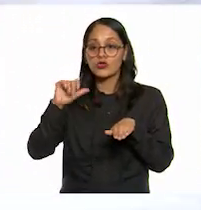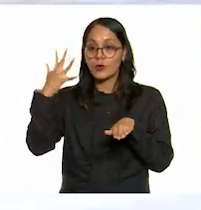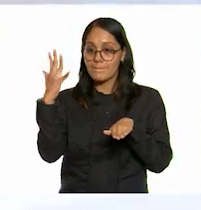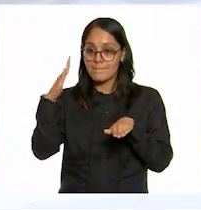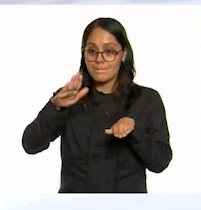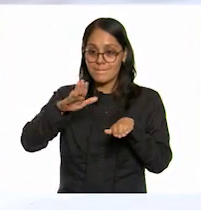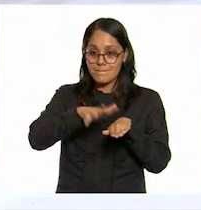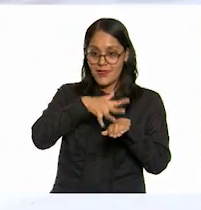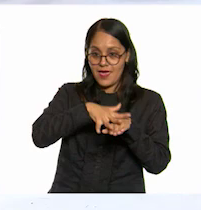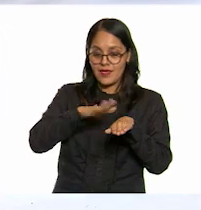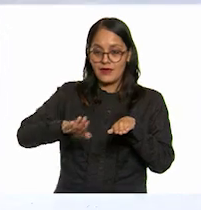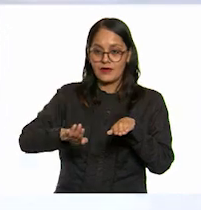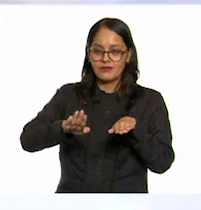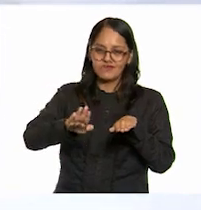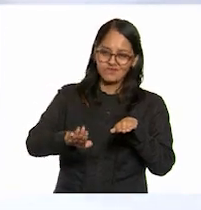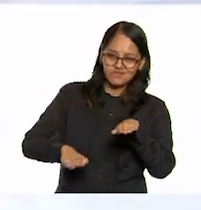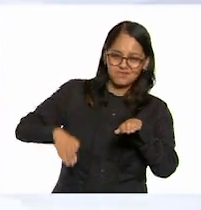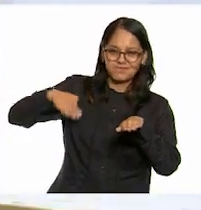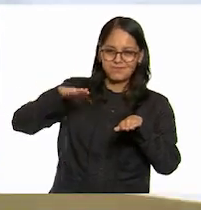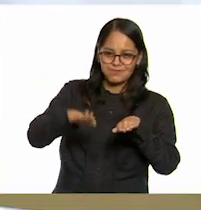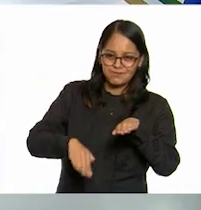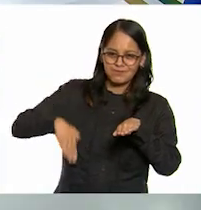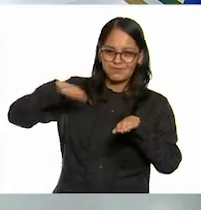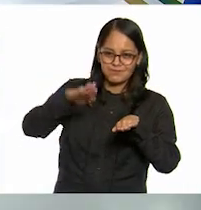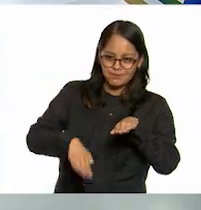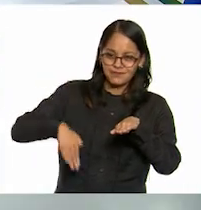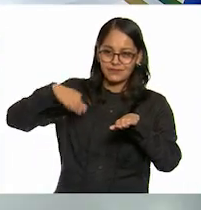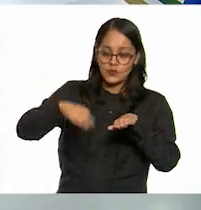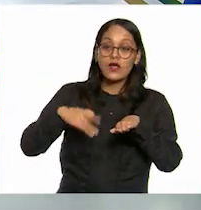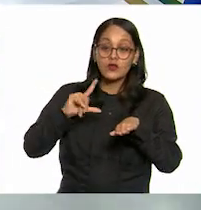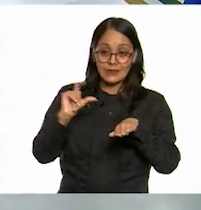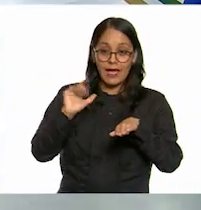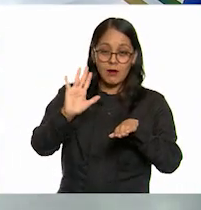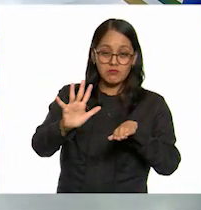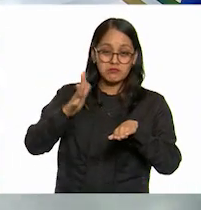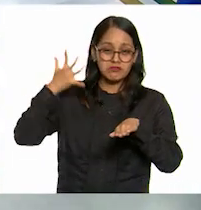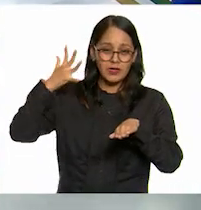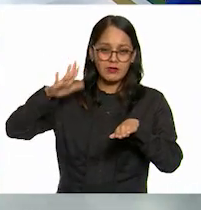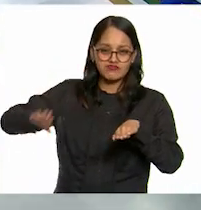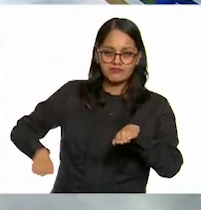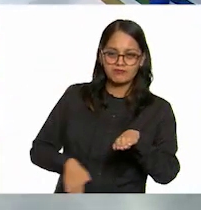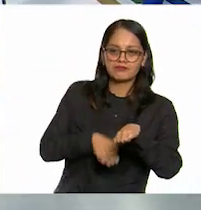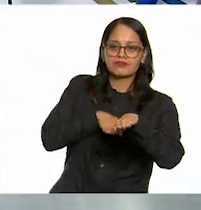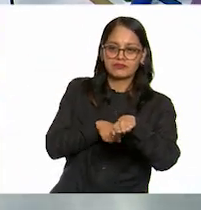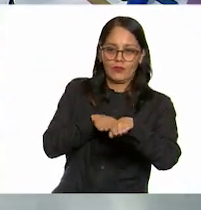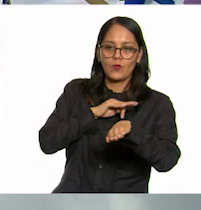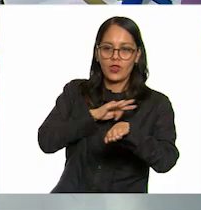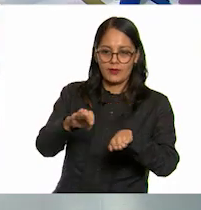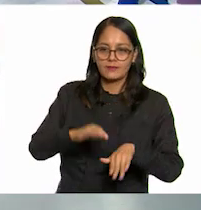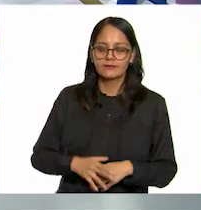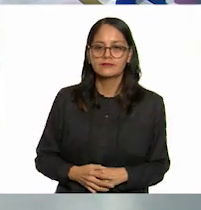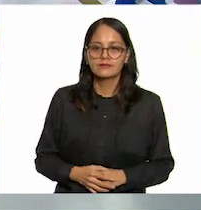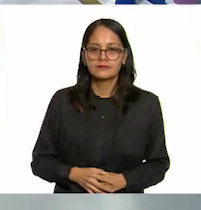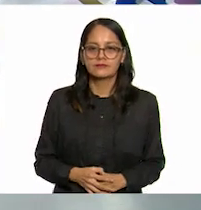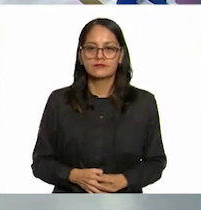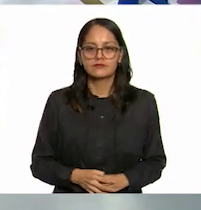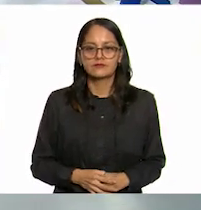nos impulsamos y hasta que ya cansemos cierta velocidad podemos subir el otro pie bien